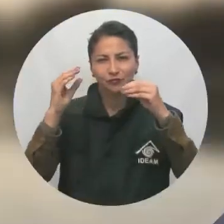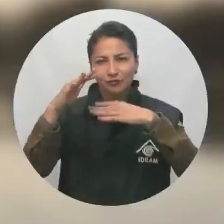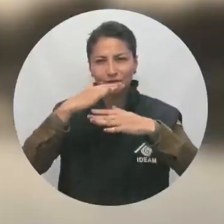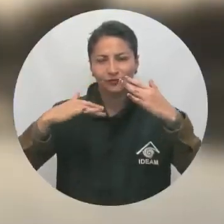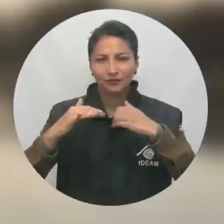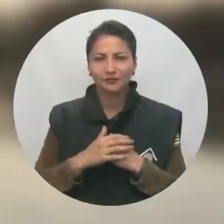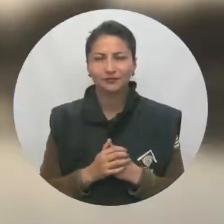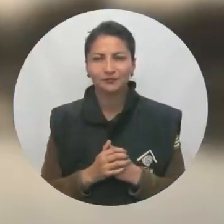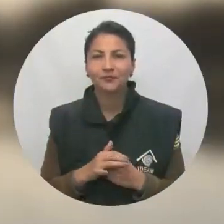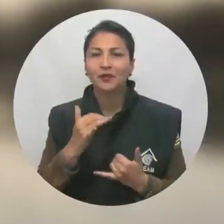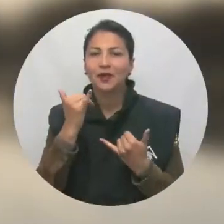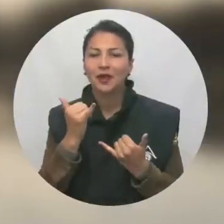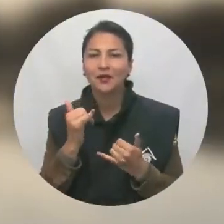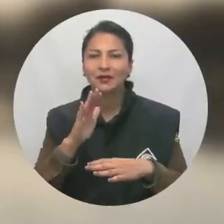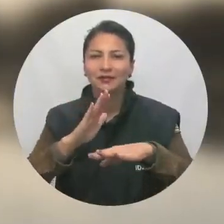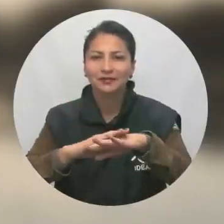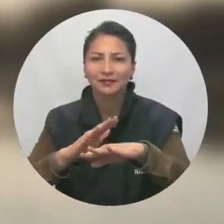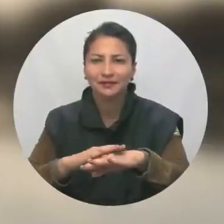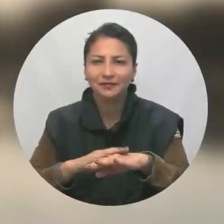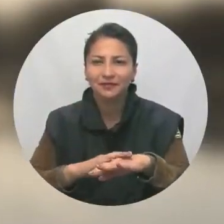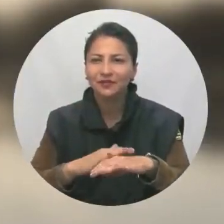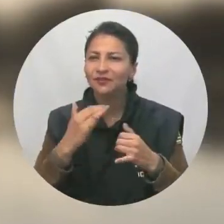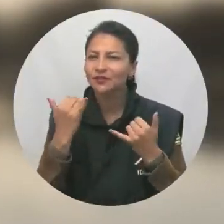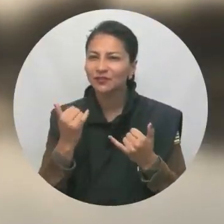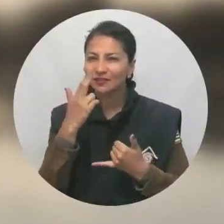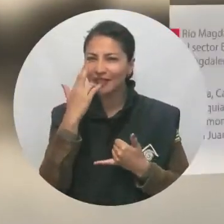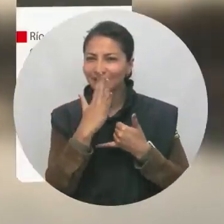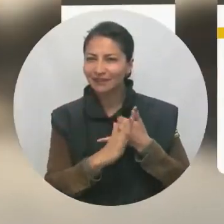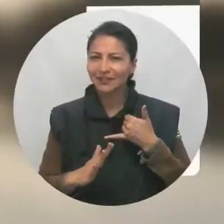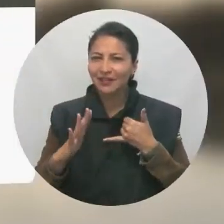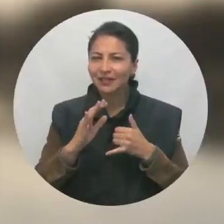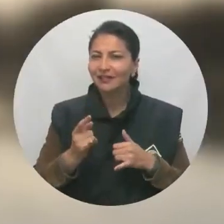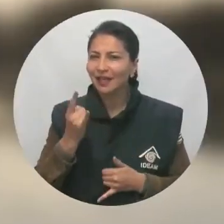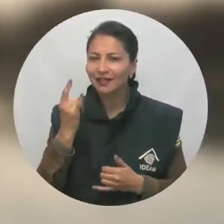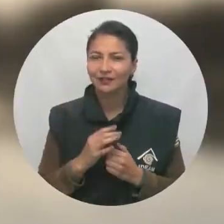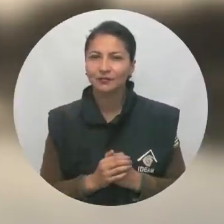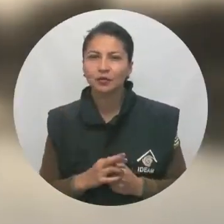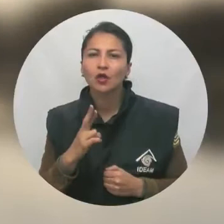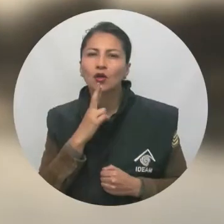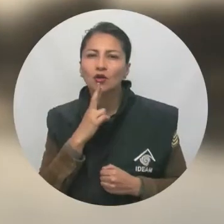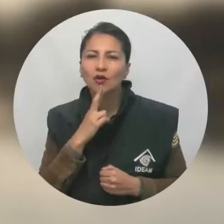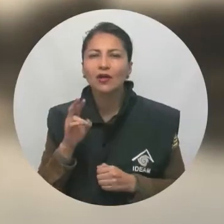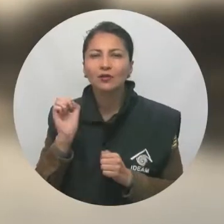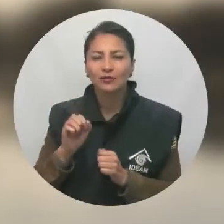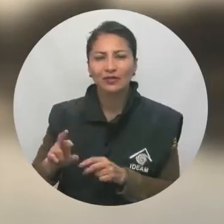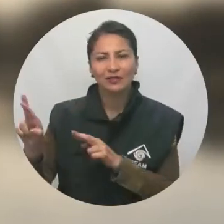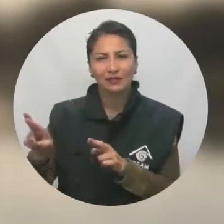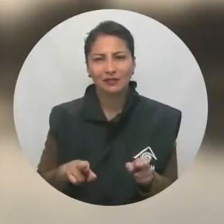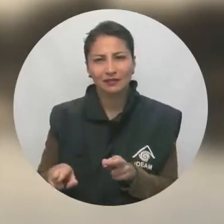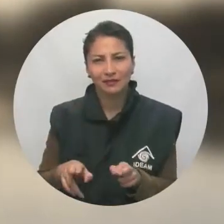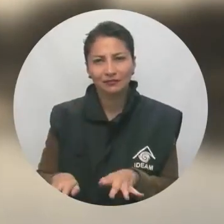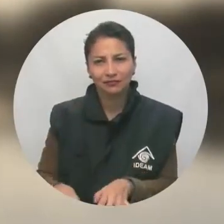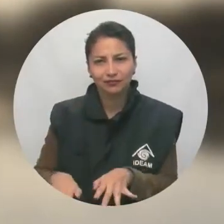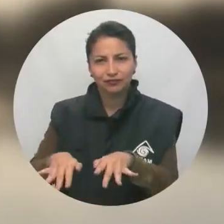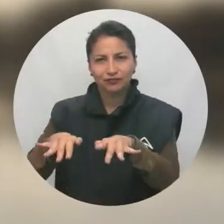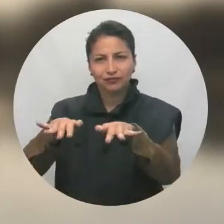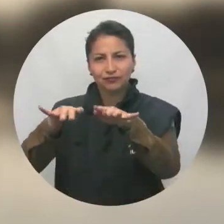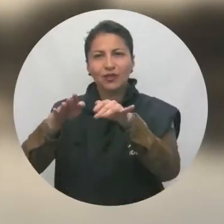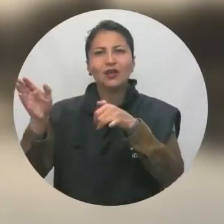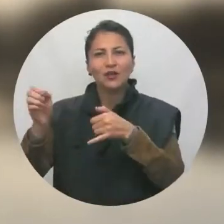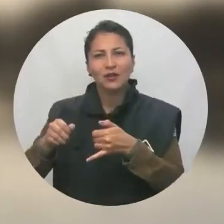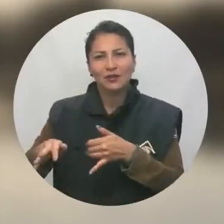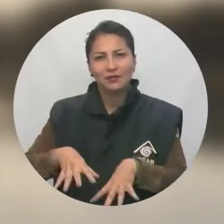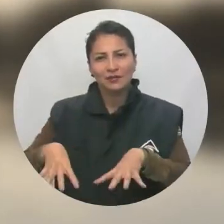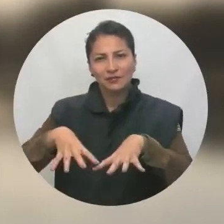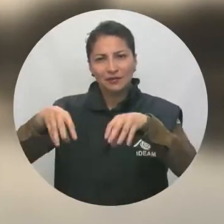Ahora, mucha atención a las principales alertas para hoy a nivel nacional. Alerta roja por niveles altos en el río Magdalena en el